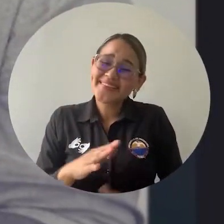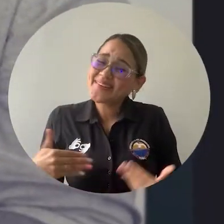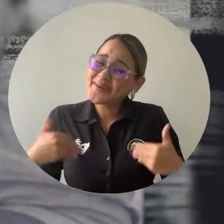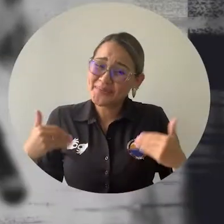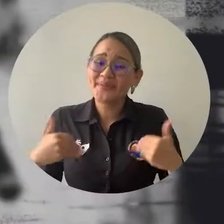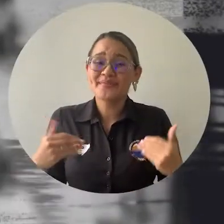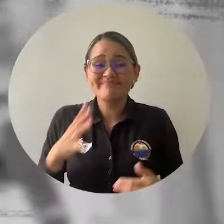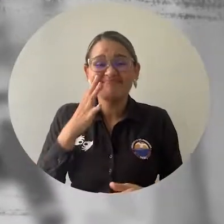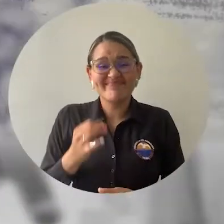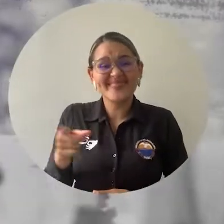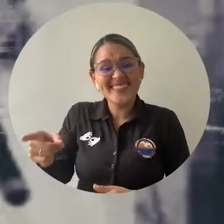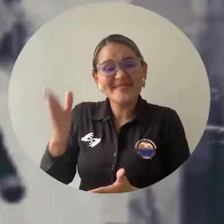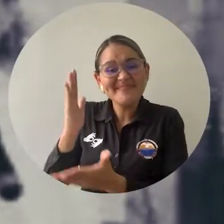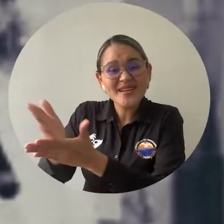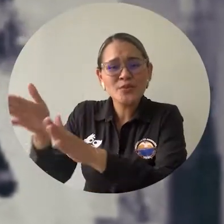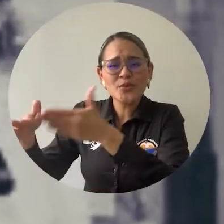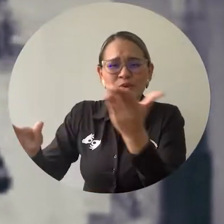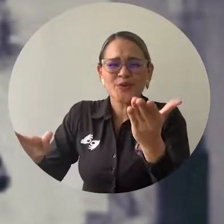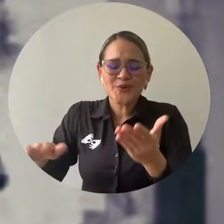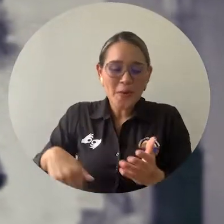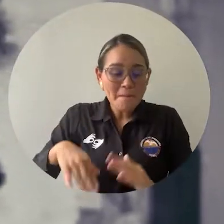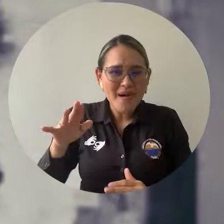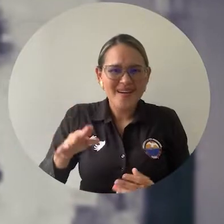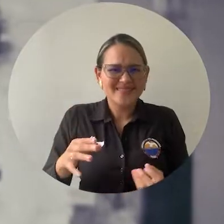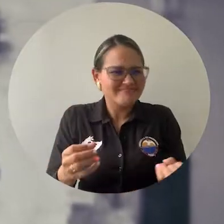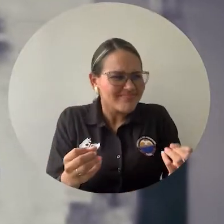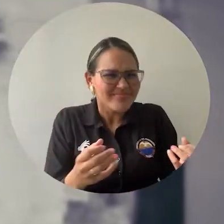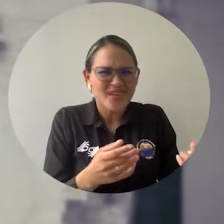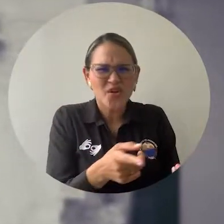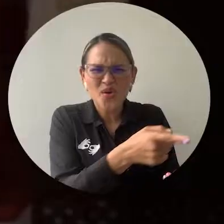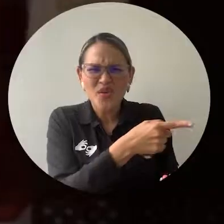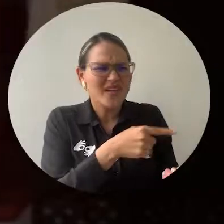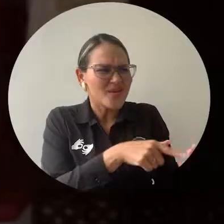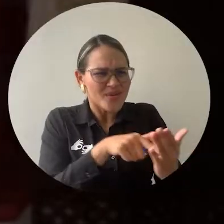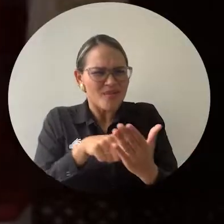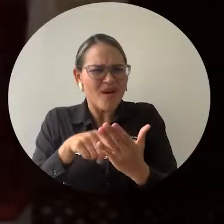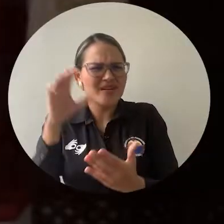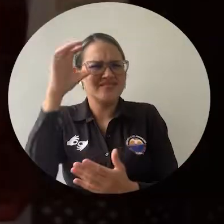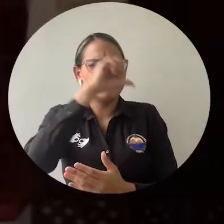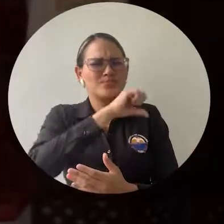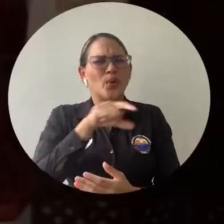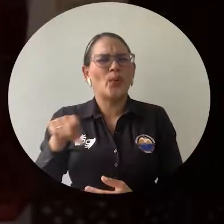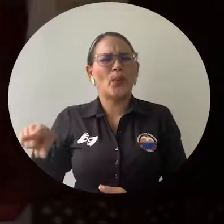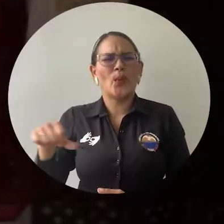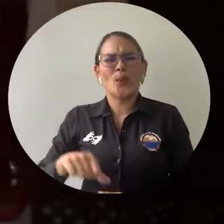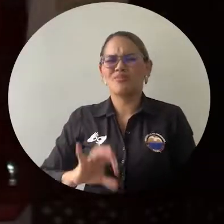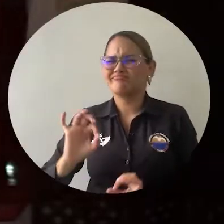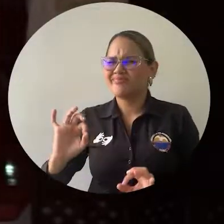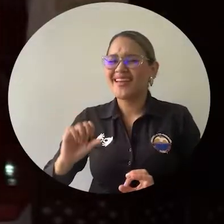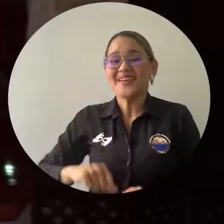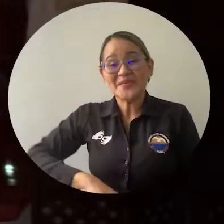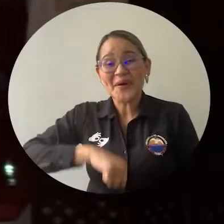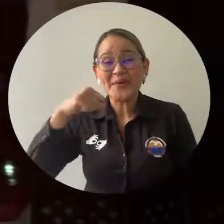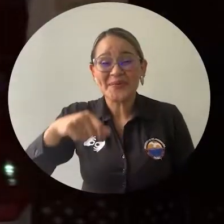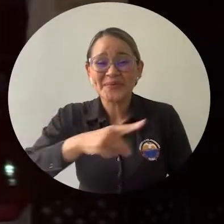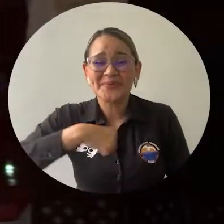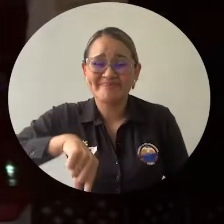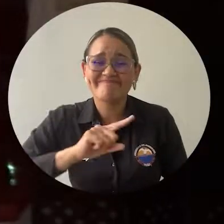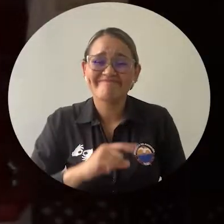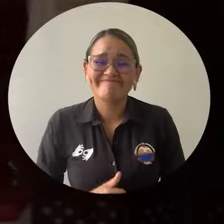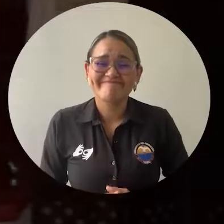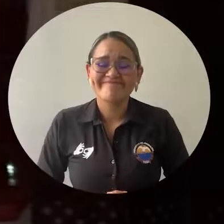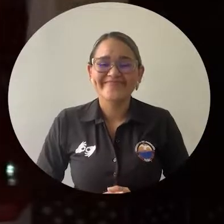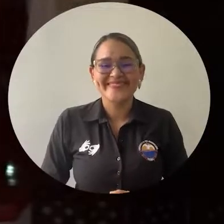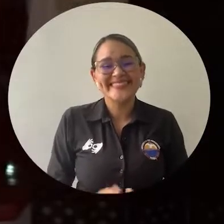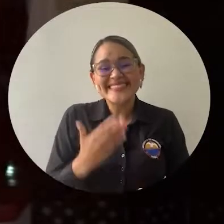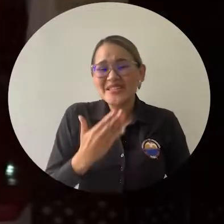que partió, nos ha dejado solamente orgullo y buenas cosas. Muchísimas gracias a la universidad y qué bonito homenaje,